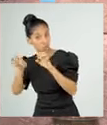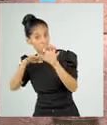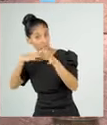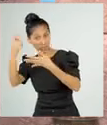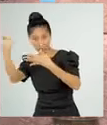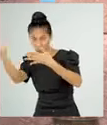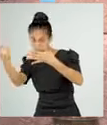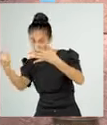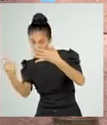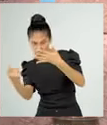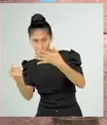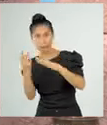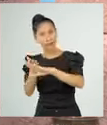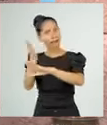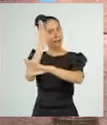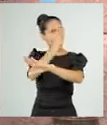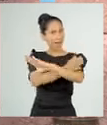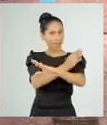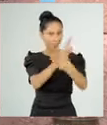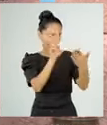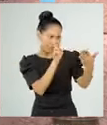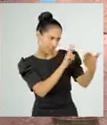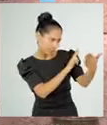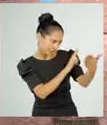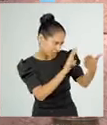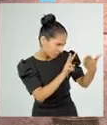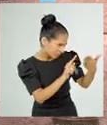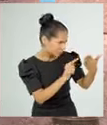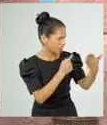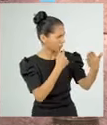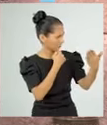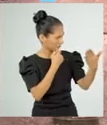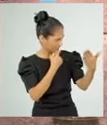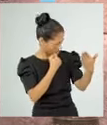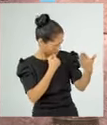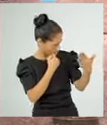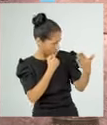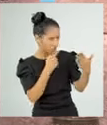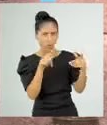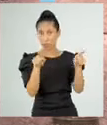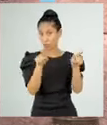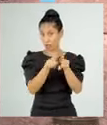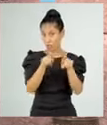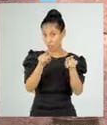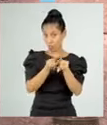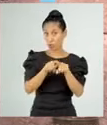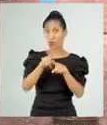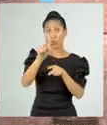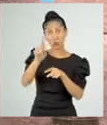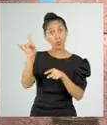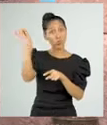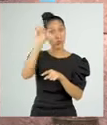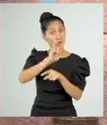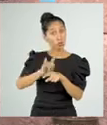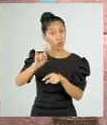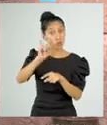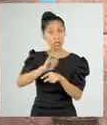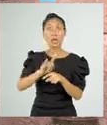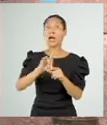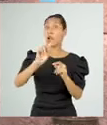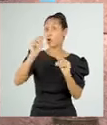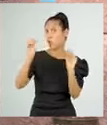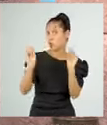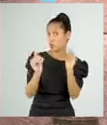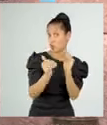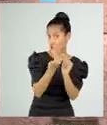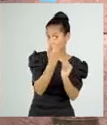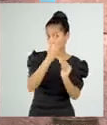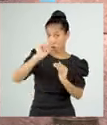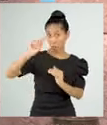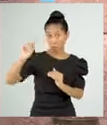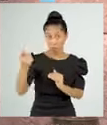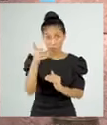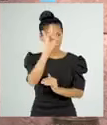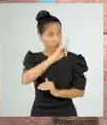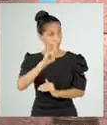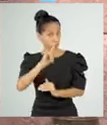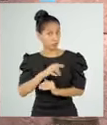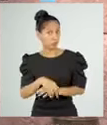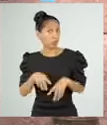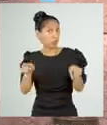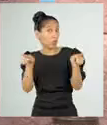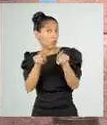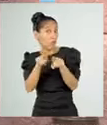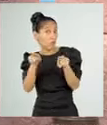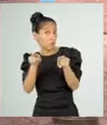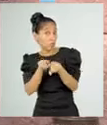actividad desconocida o cuando vas a utilizar un artefacto por primera vez. Es más, hasta cuando quieres